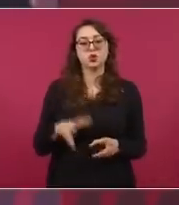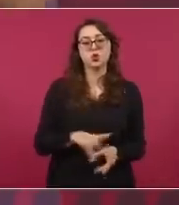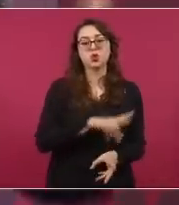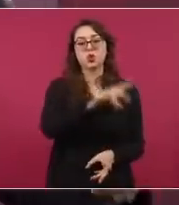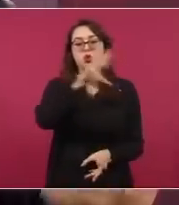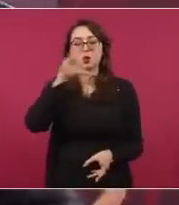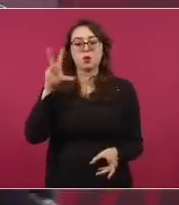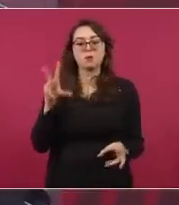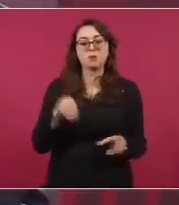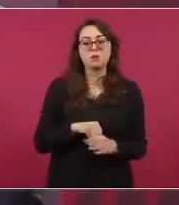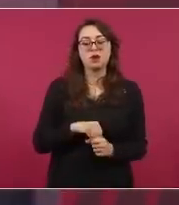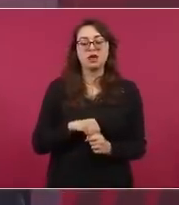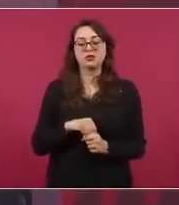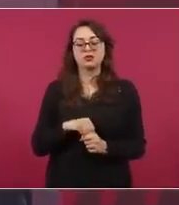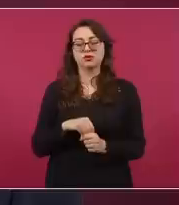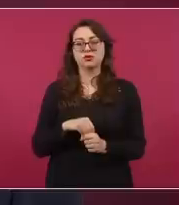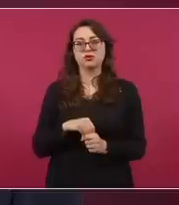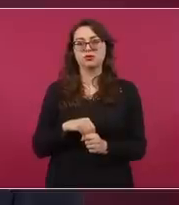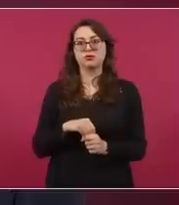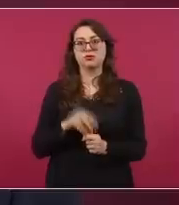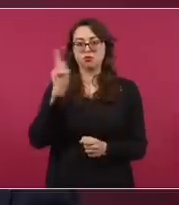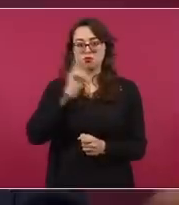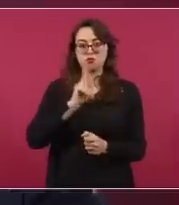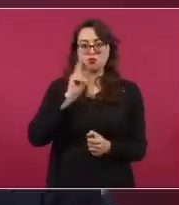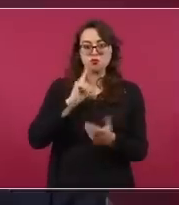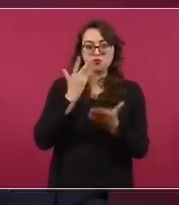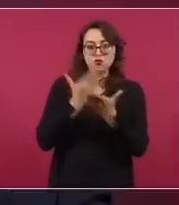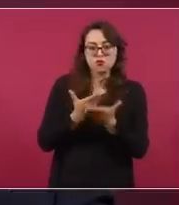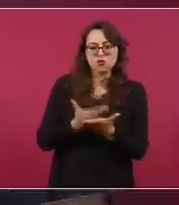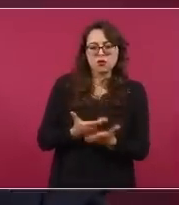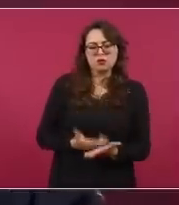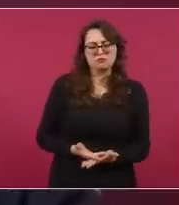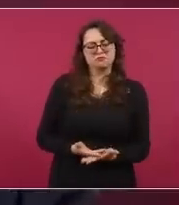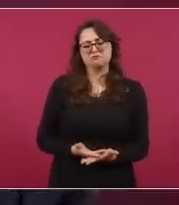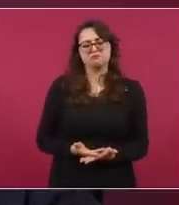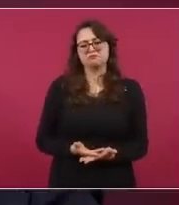sino por instinto, porque son